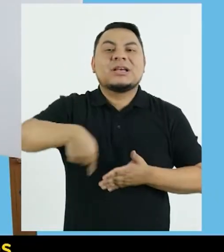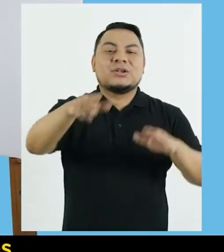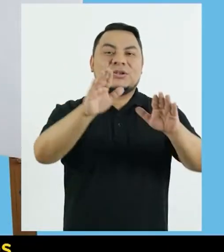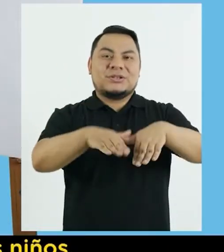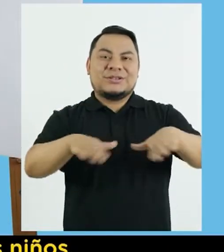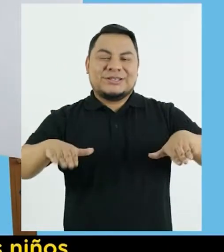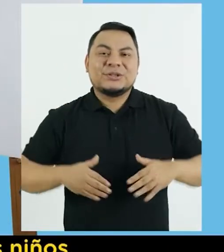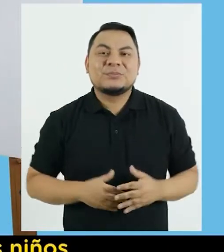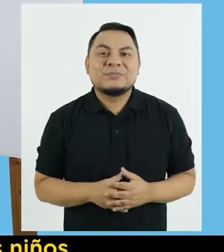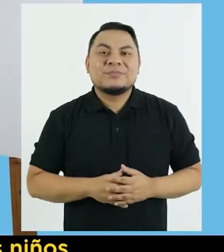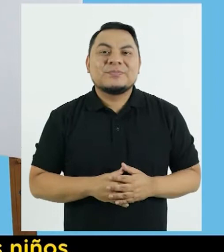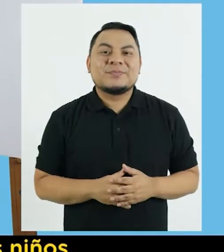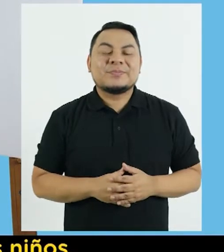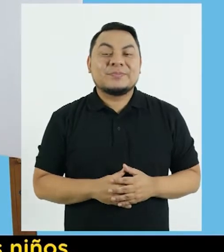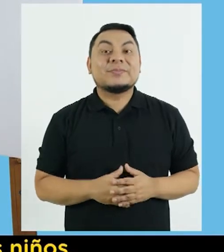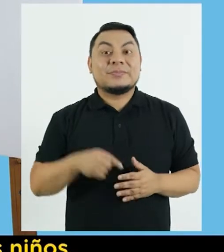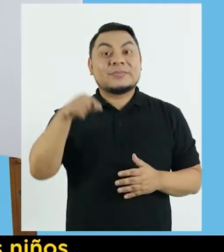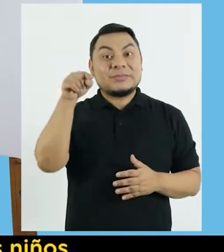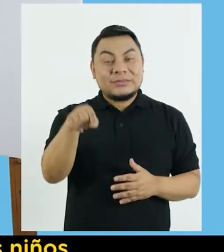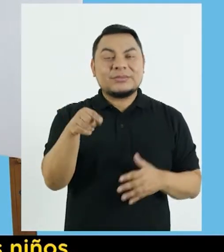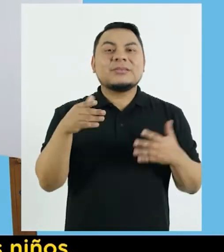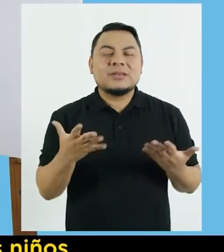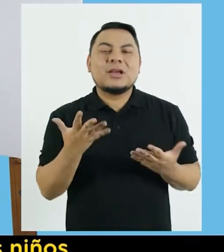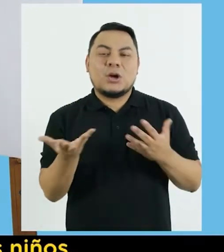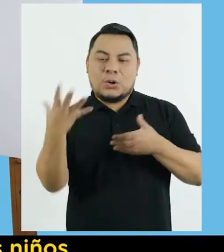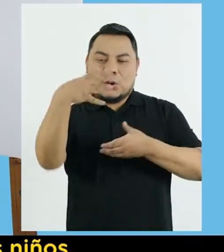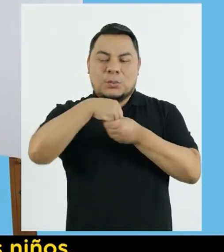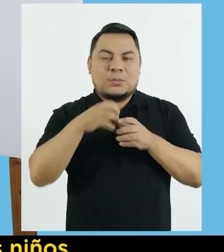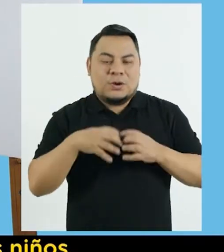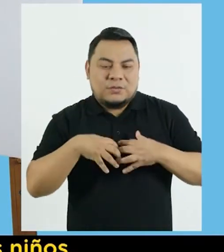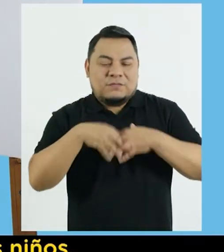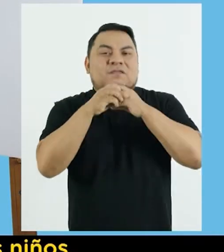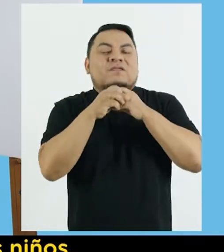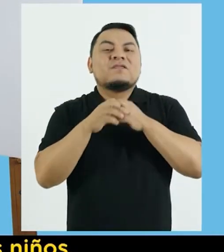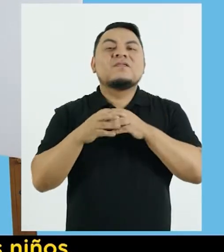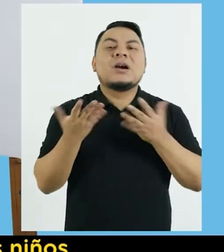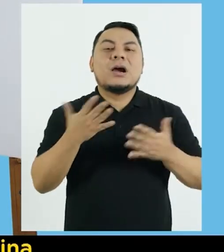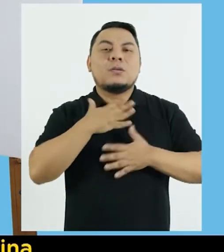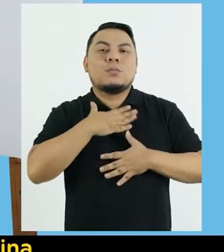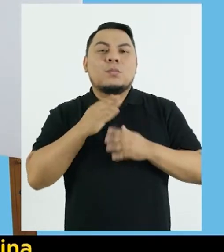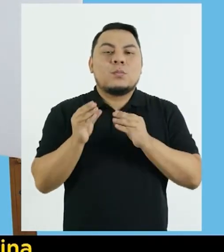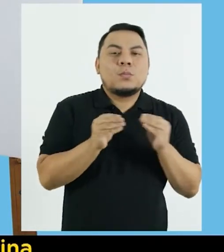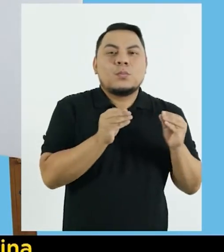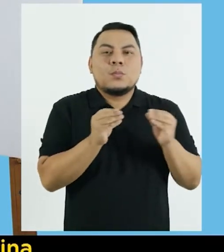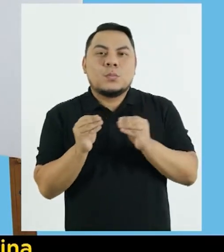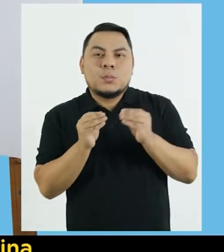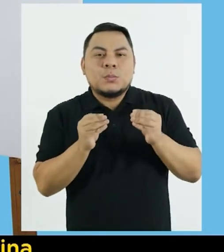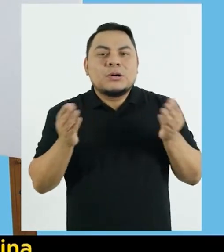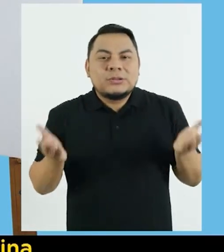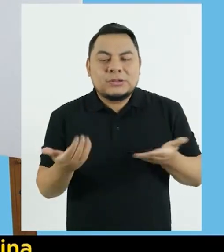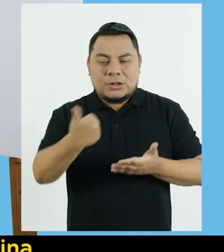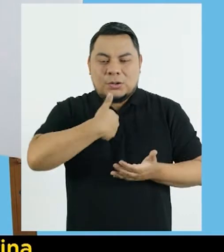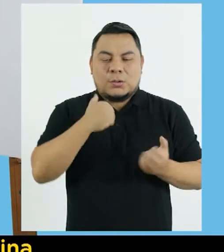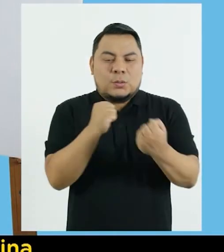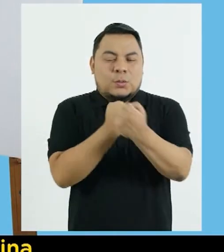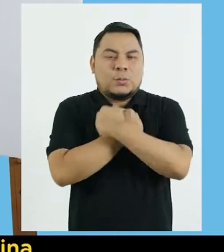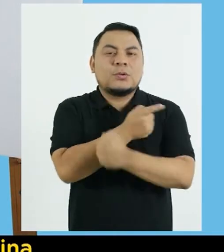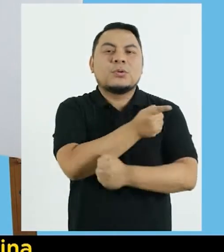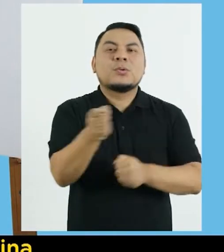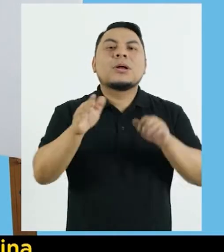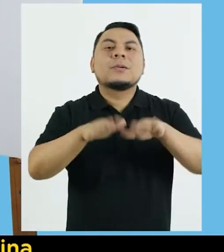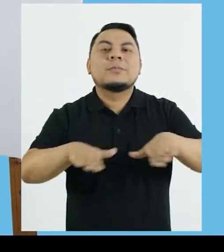creativos y mejora la expresión en las niñas y los niños De hecho, fortalece la